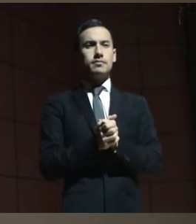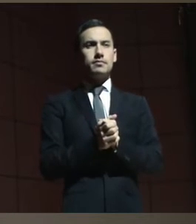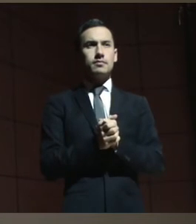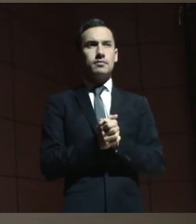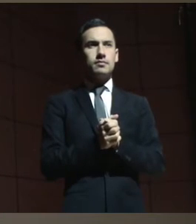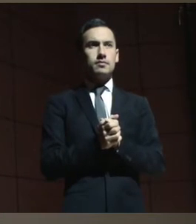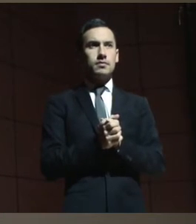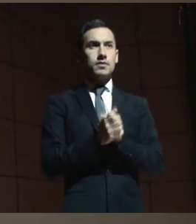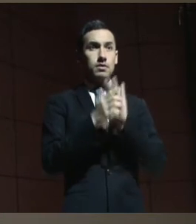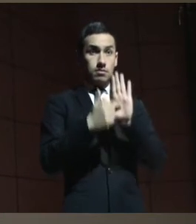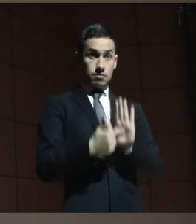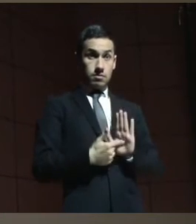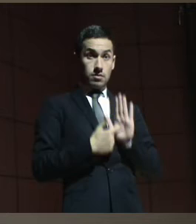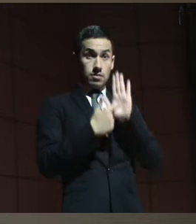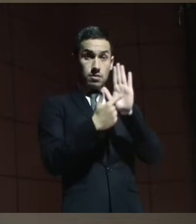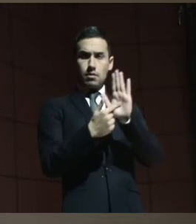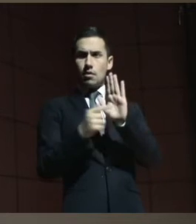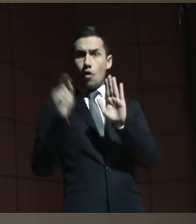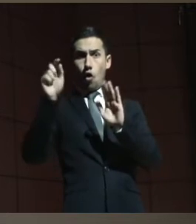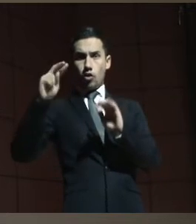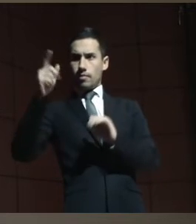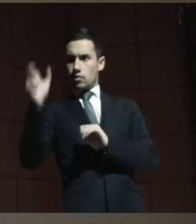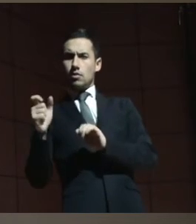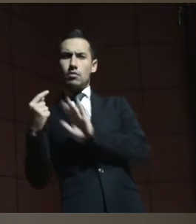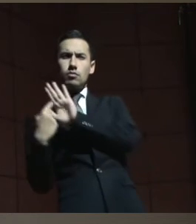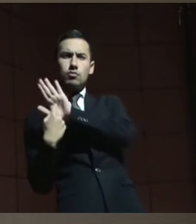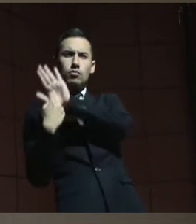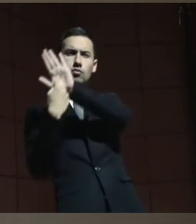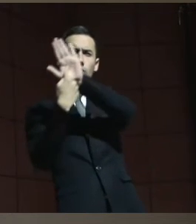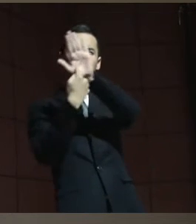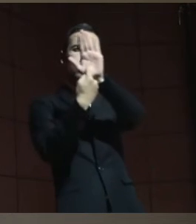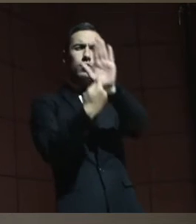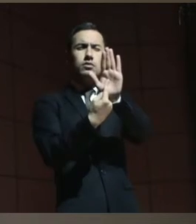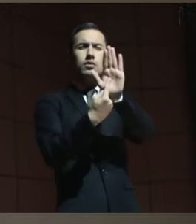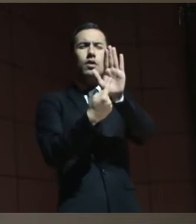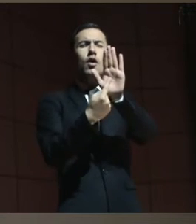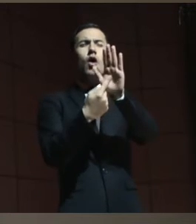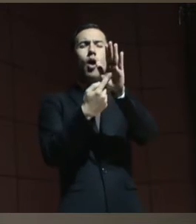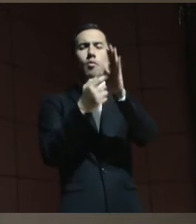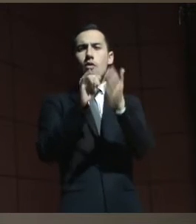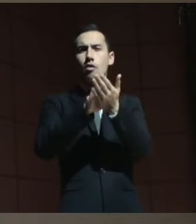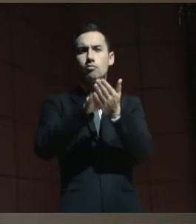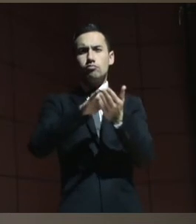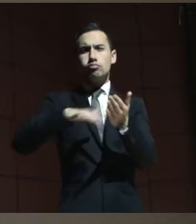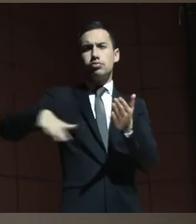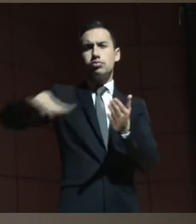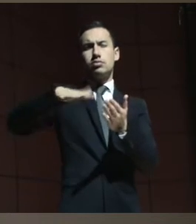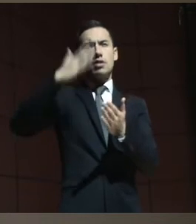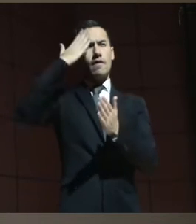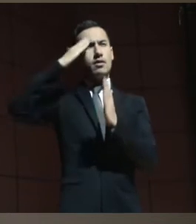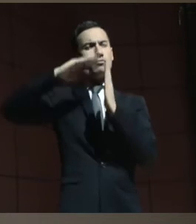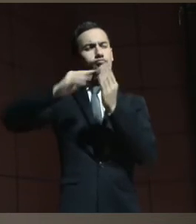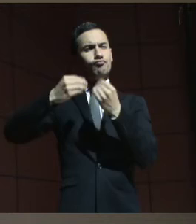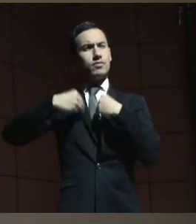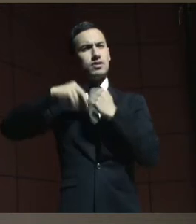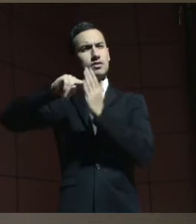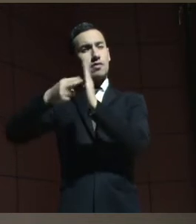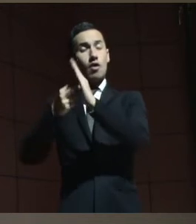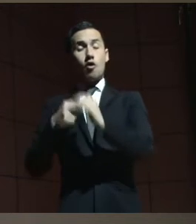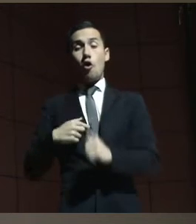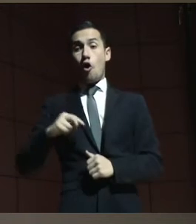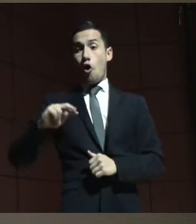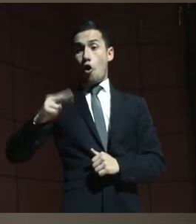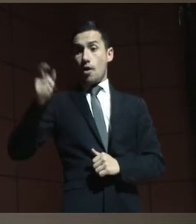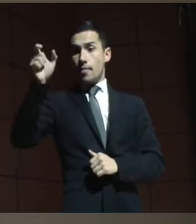manifestación del otro se produce en efecto de pronto, del mismo modo que toda significación. El otro está